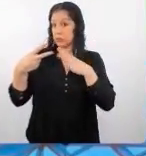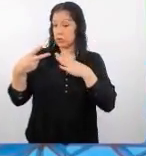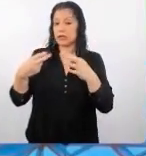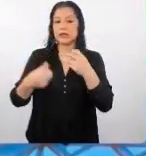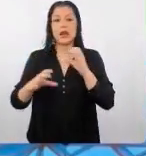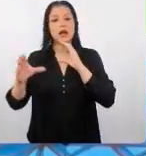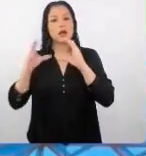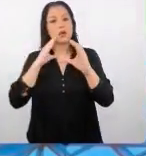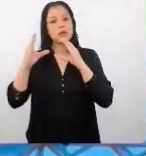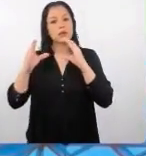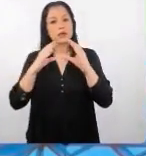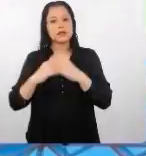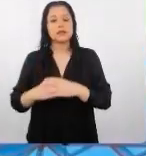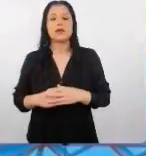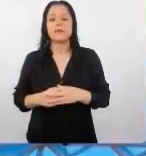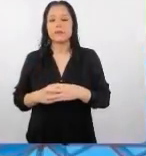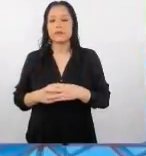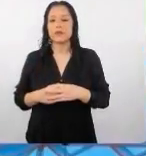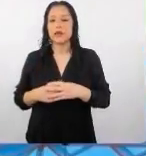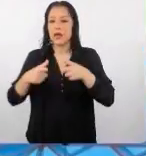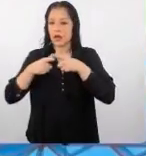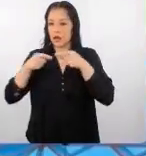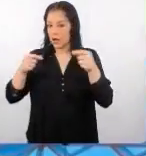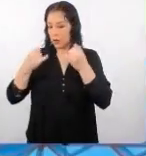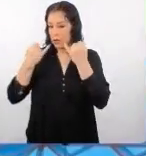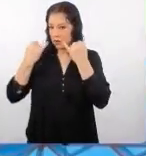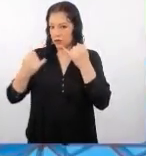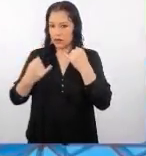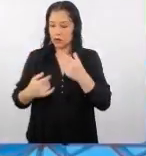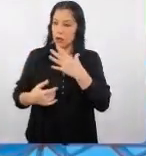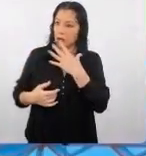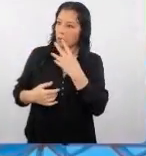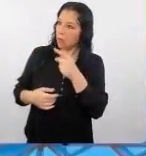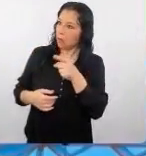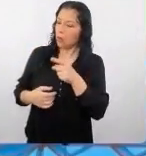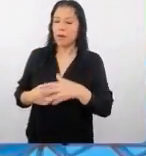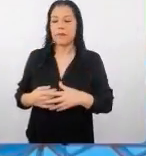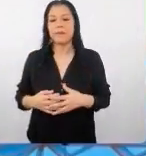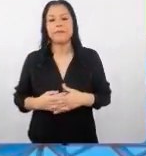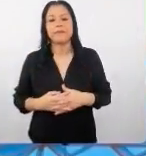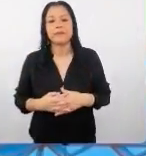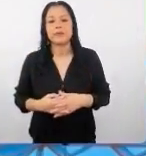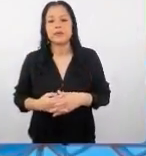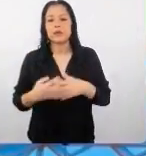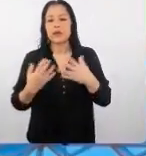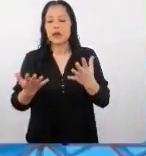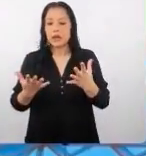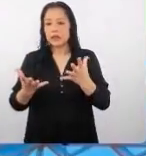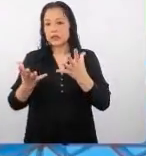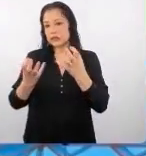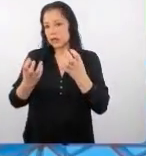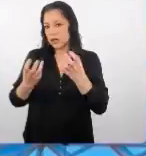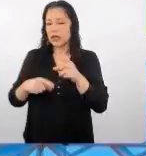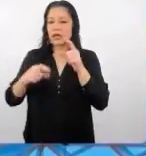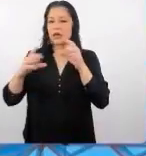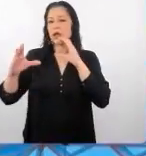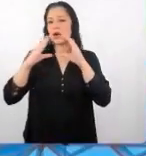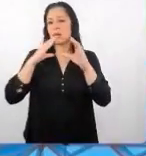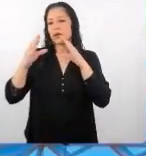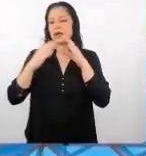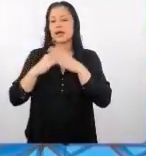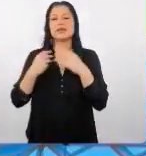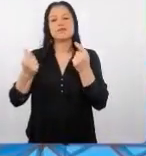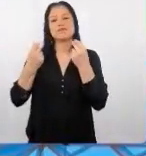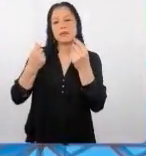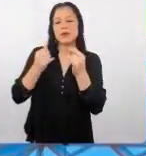comunicación japonés llama mucho la atención y de hecho se busca que sea una comunicación bastante